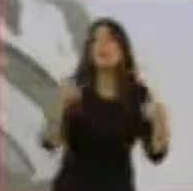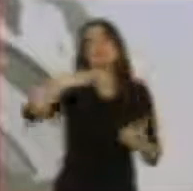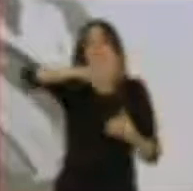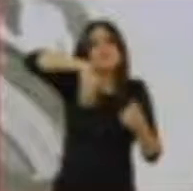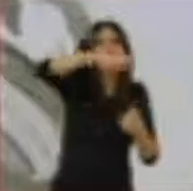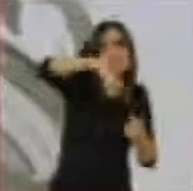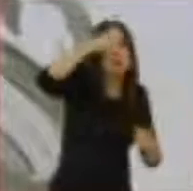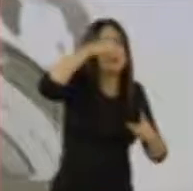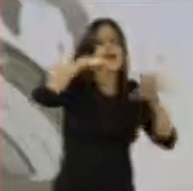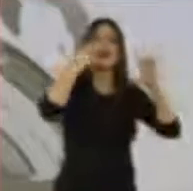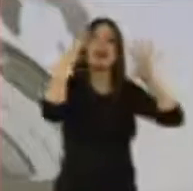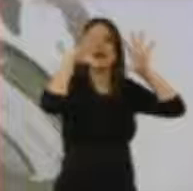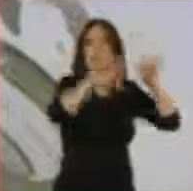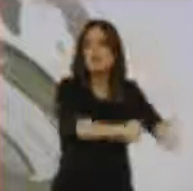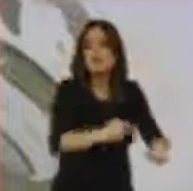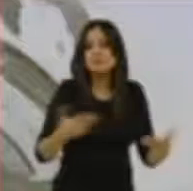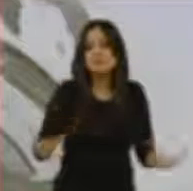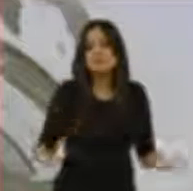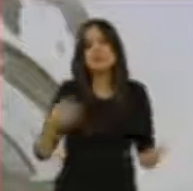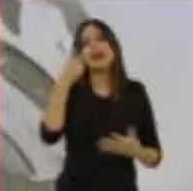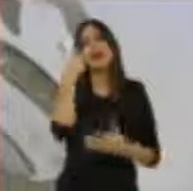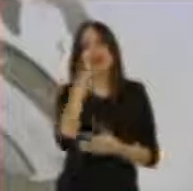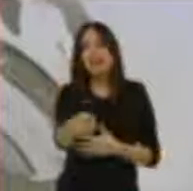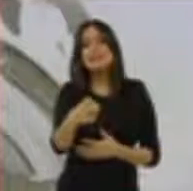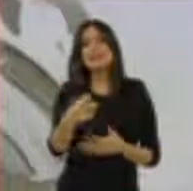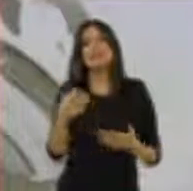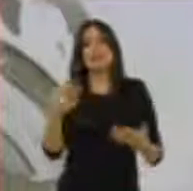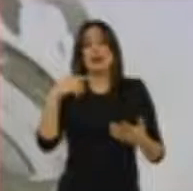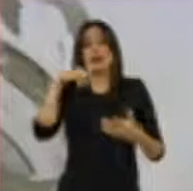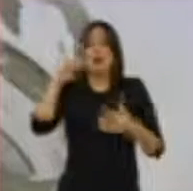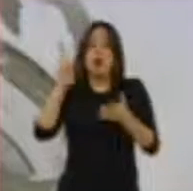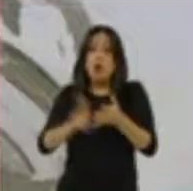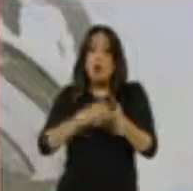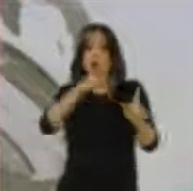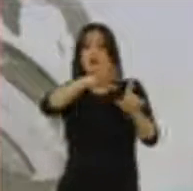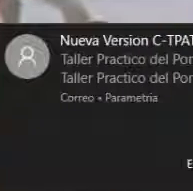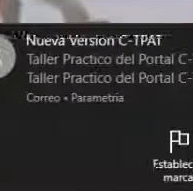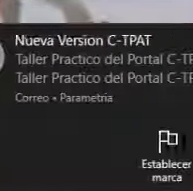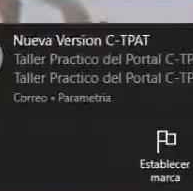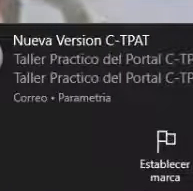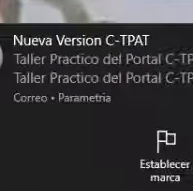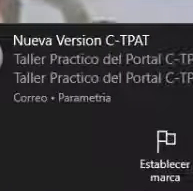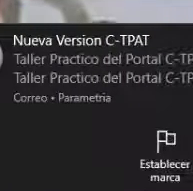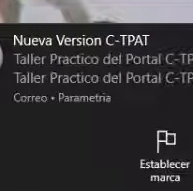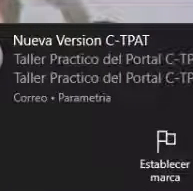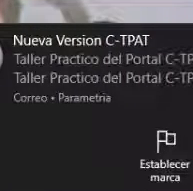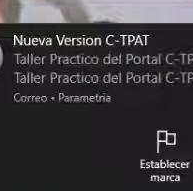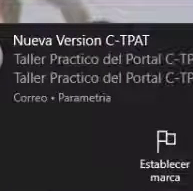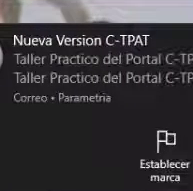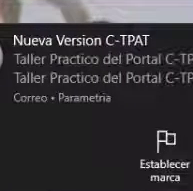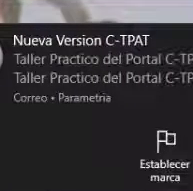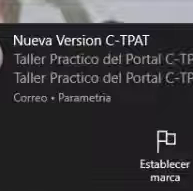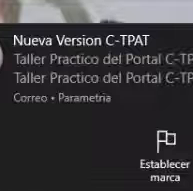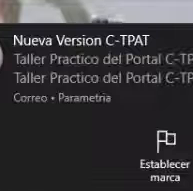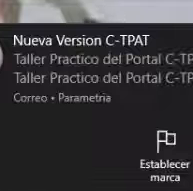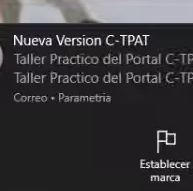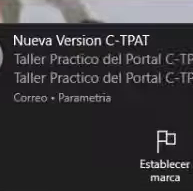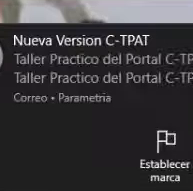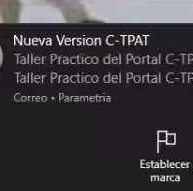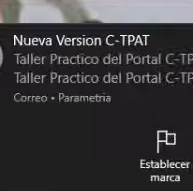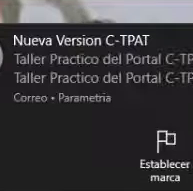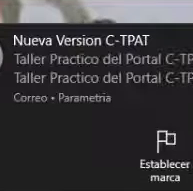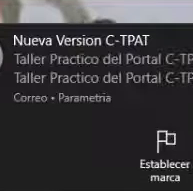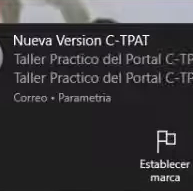fracaso de una gestión, que si vamos a tener la oportunidad de calificarla, pues yo creo que muchas veces, como suele ocurrir, el